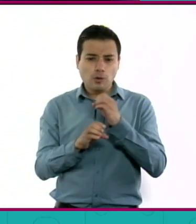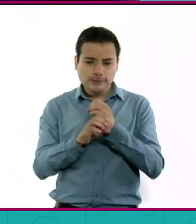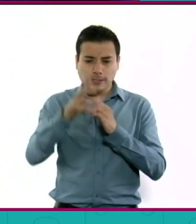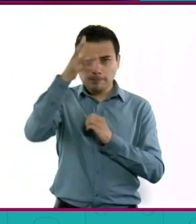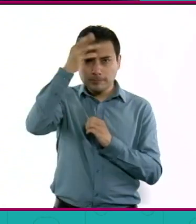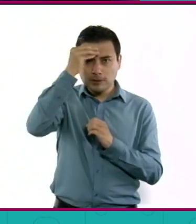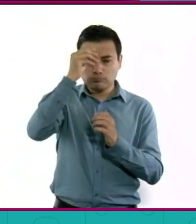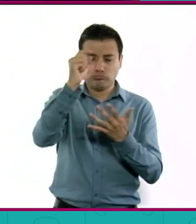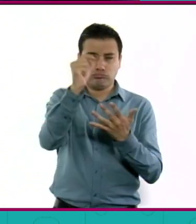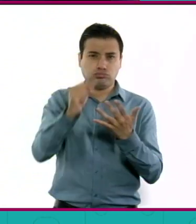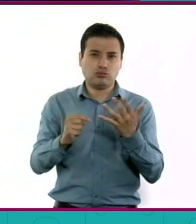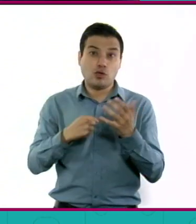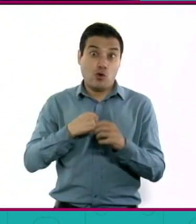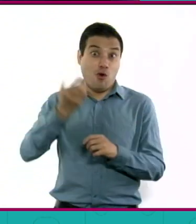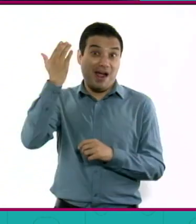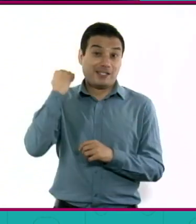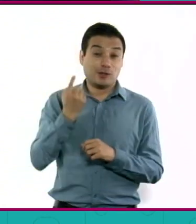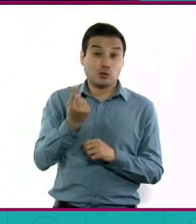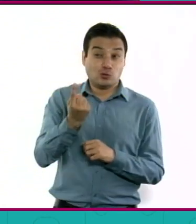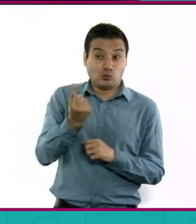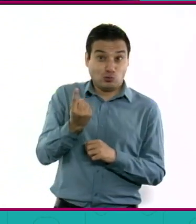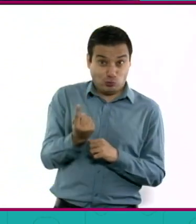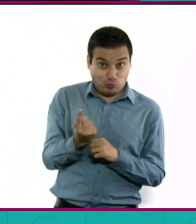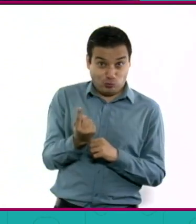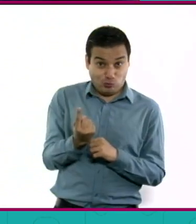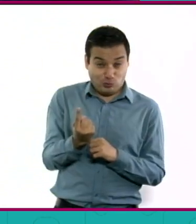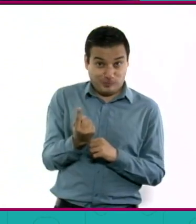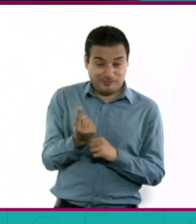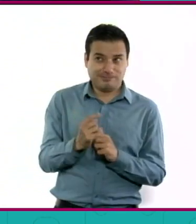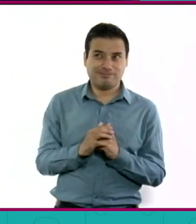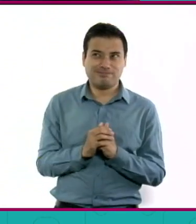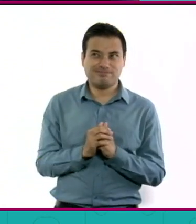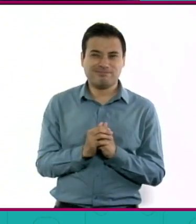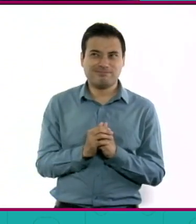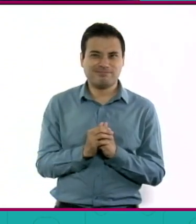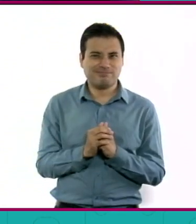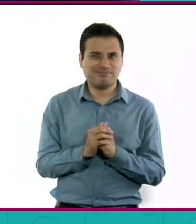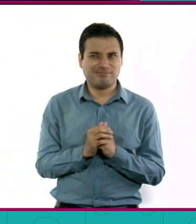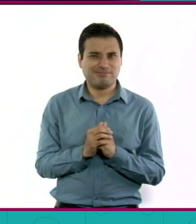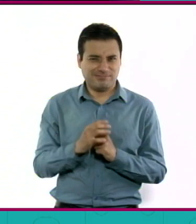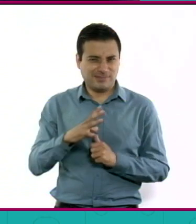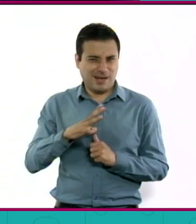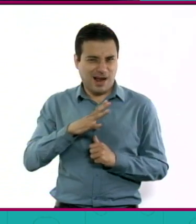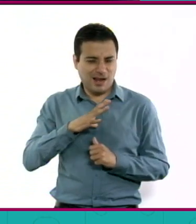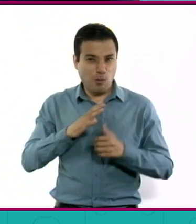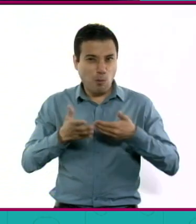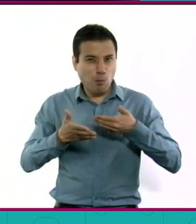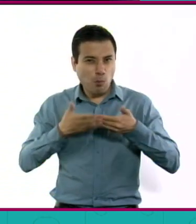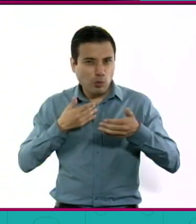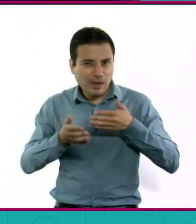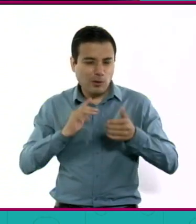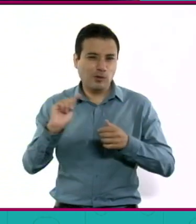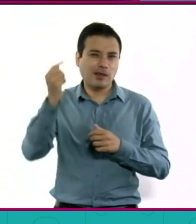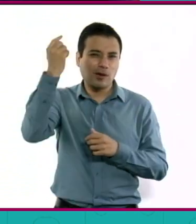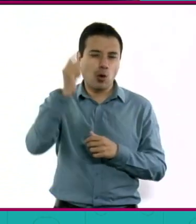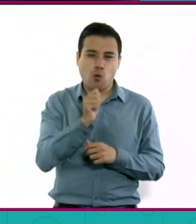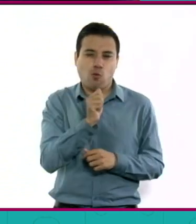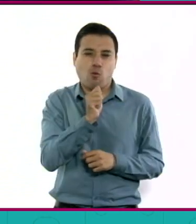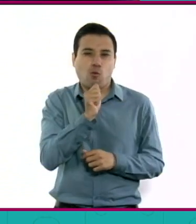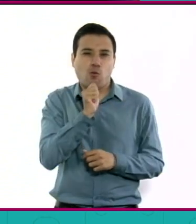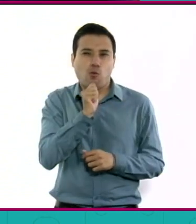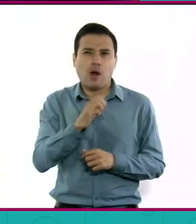que de chico no me tocó todavía toda esta modernidad, pero el radio era muy importante y la televisión.